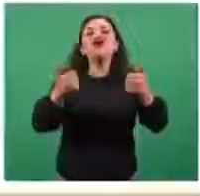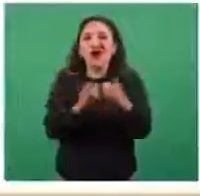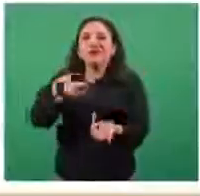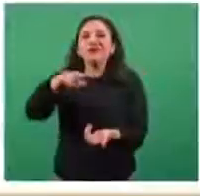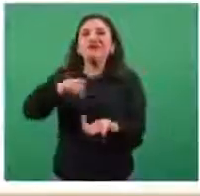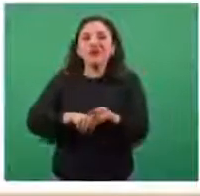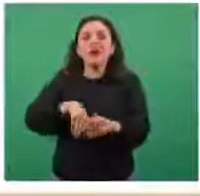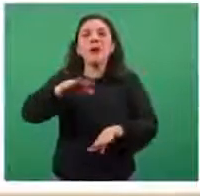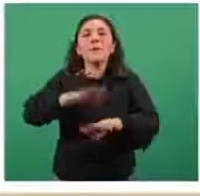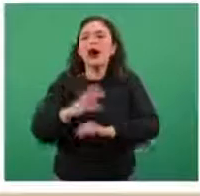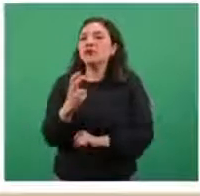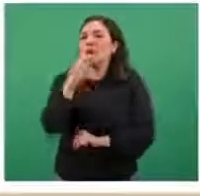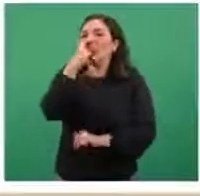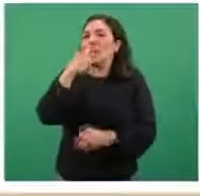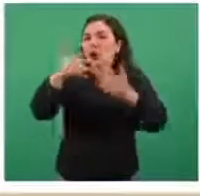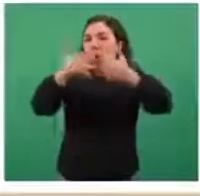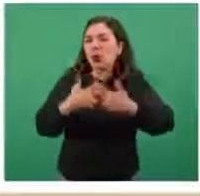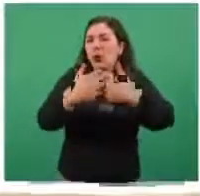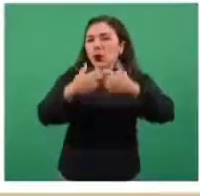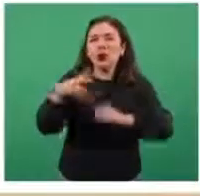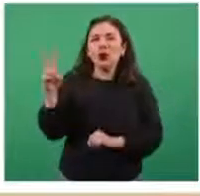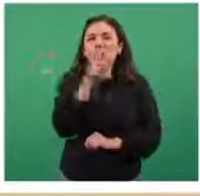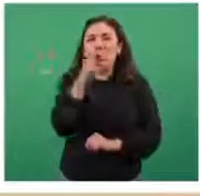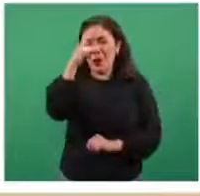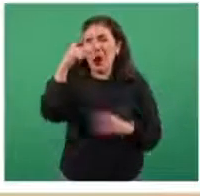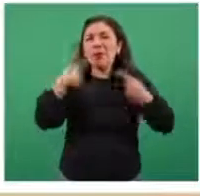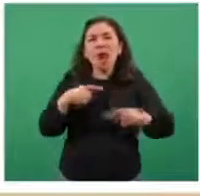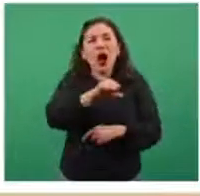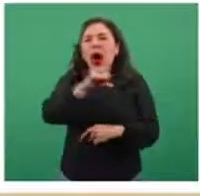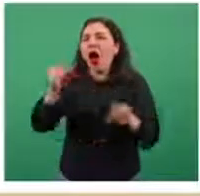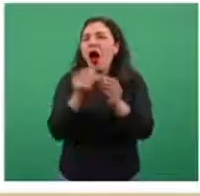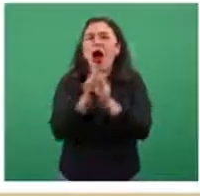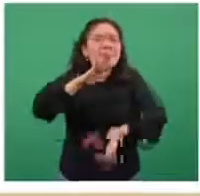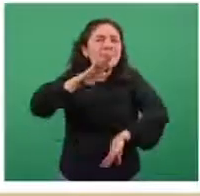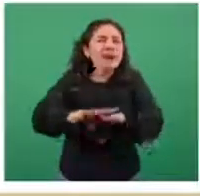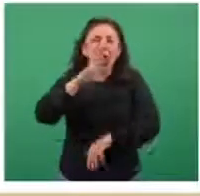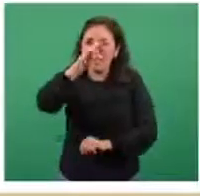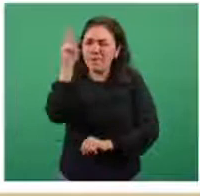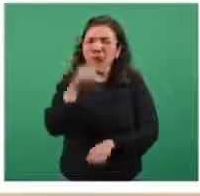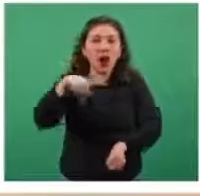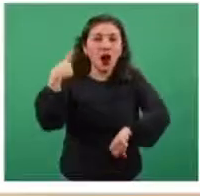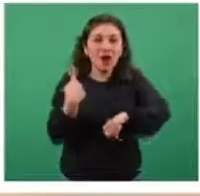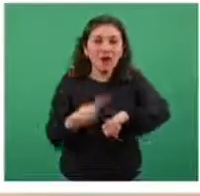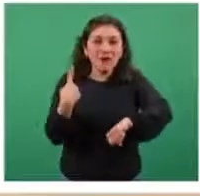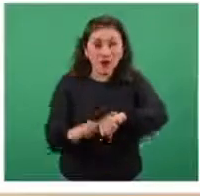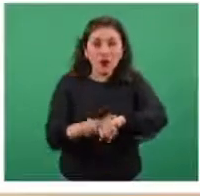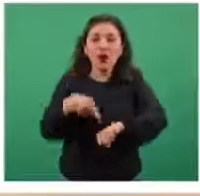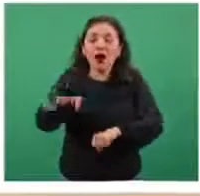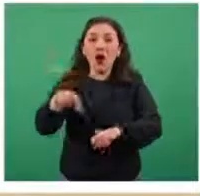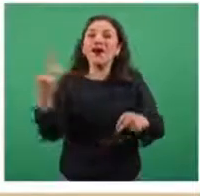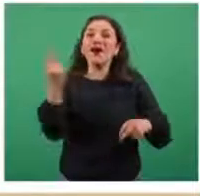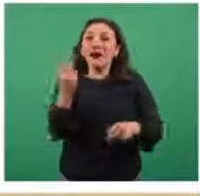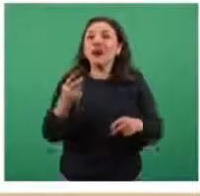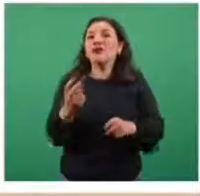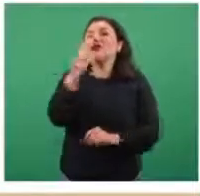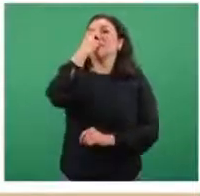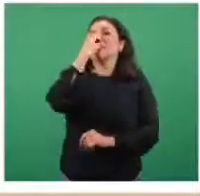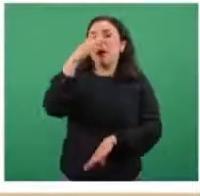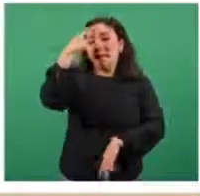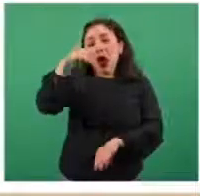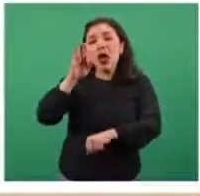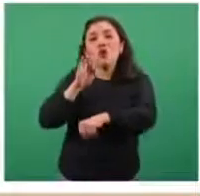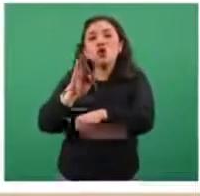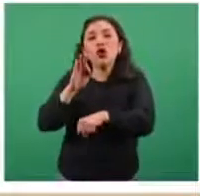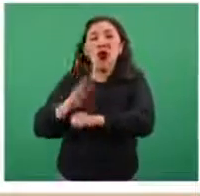ventilador, estos son para los pacientes críticamente enfermos, que se requiere un apoyo con el ventilador. ¿Para qué? Para